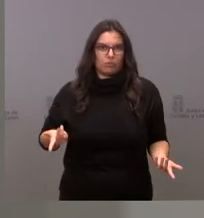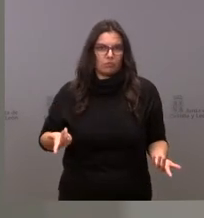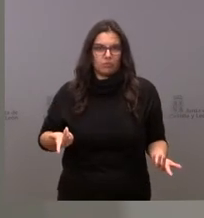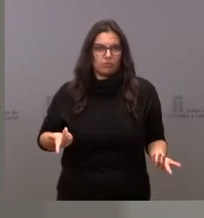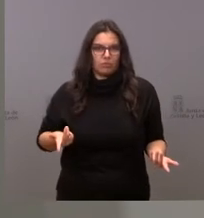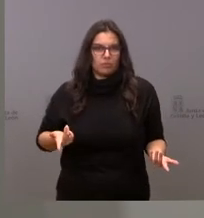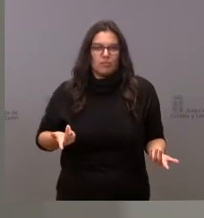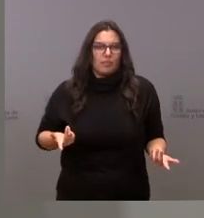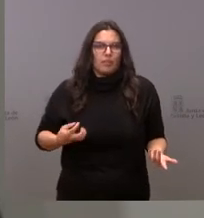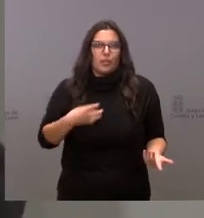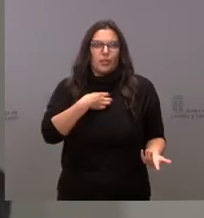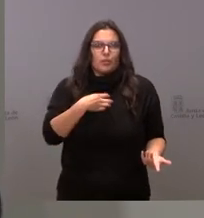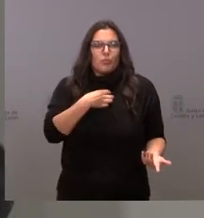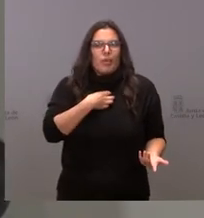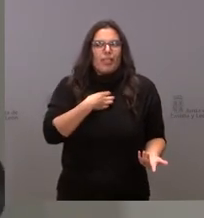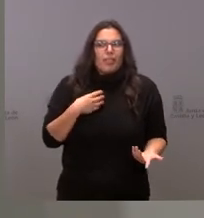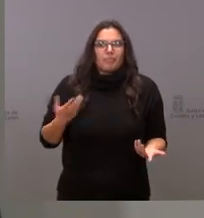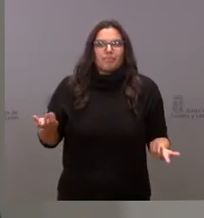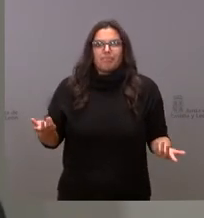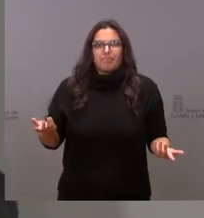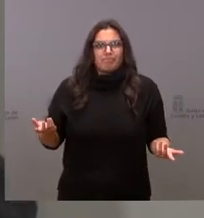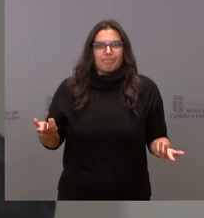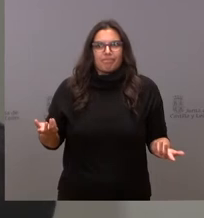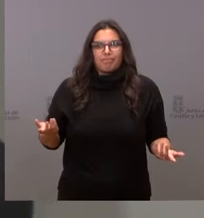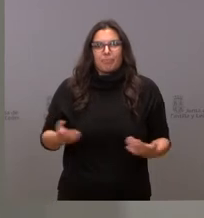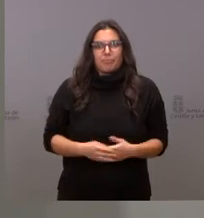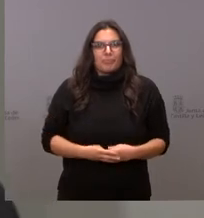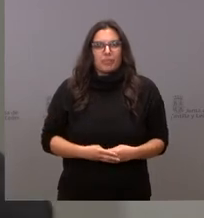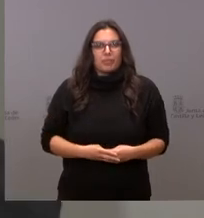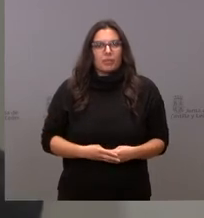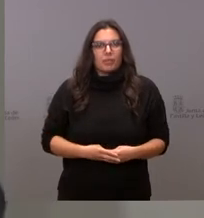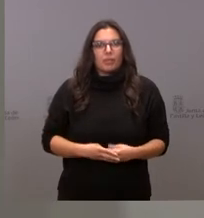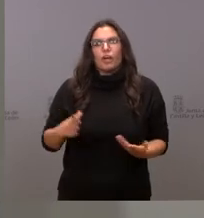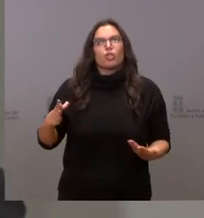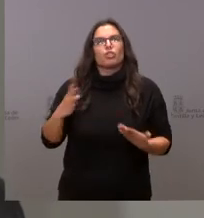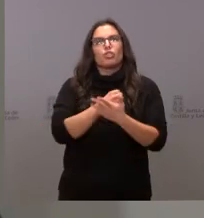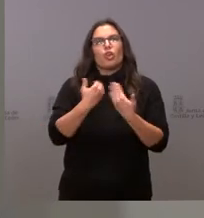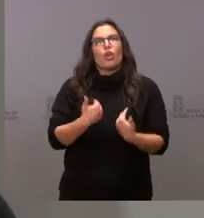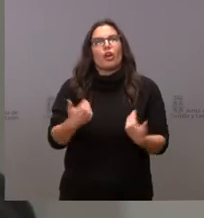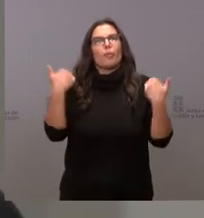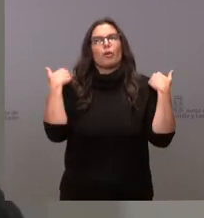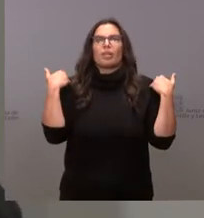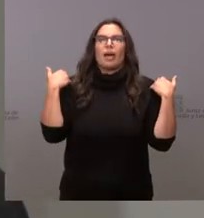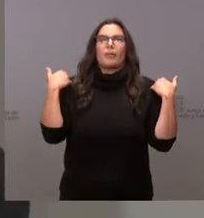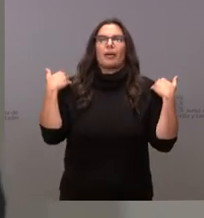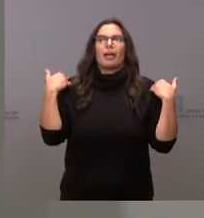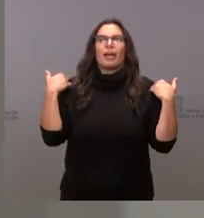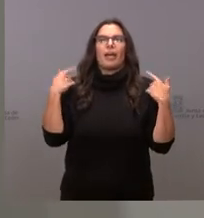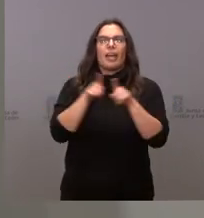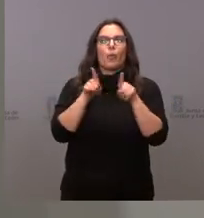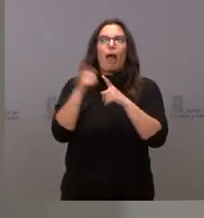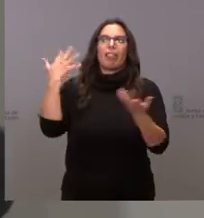lo que no puede ser es que aquí todos somos responsables porque así nadie es responsable no mire aquí